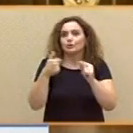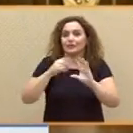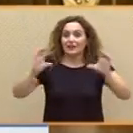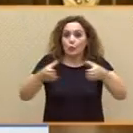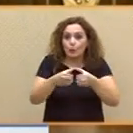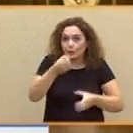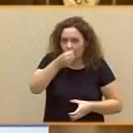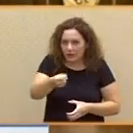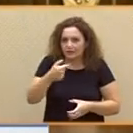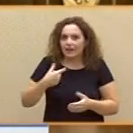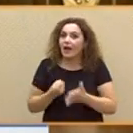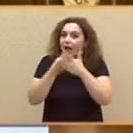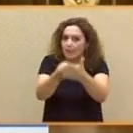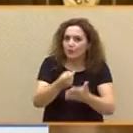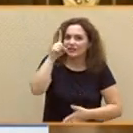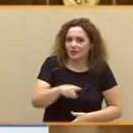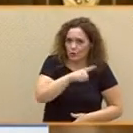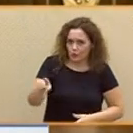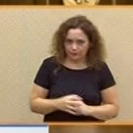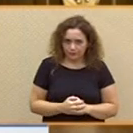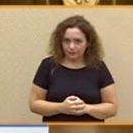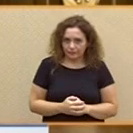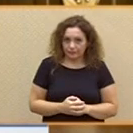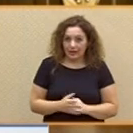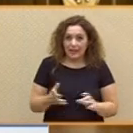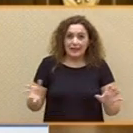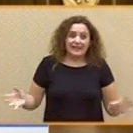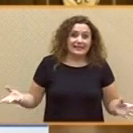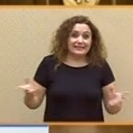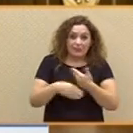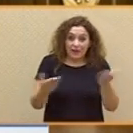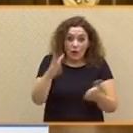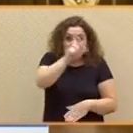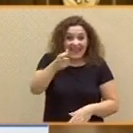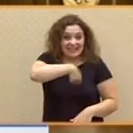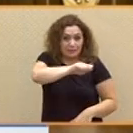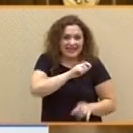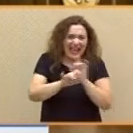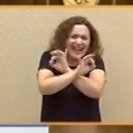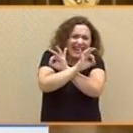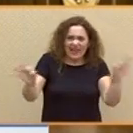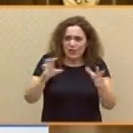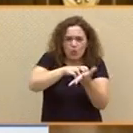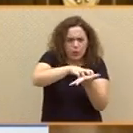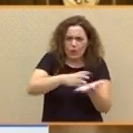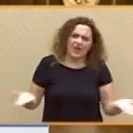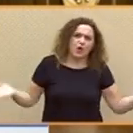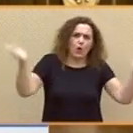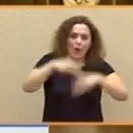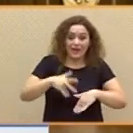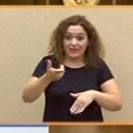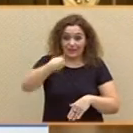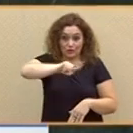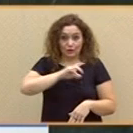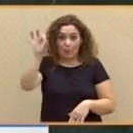debe apoyarles o no. Y sin embargo, nadie duda en España de que nosotros con ustedes no vamos a ir ni a la vuelta de la esquina.